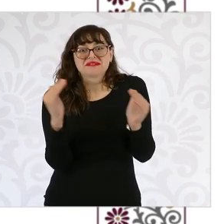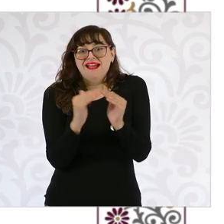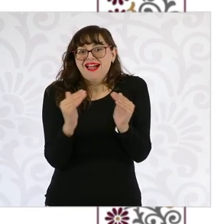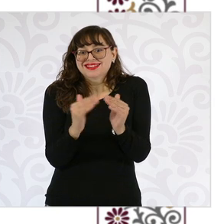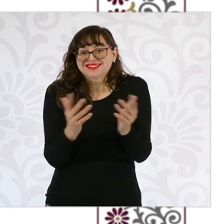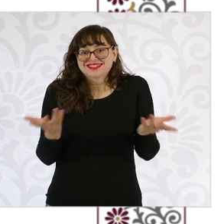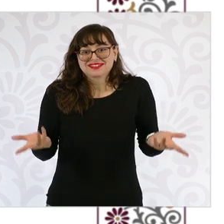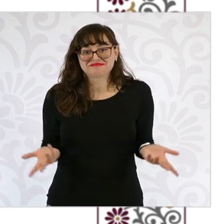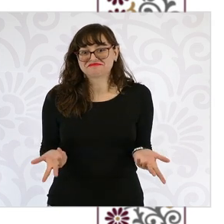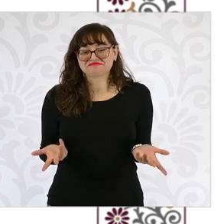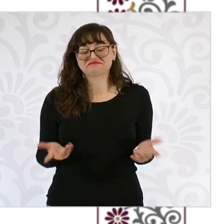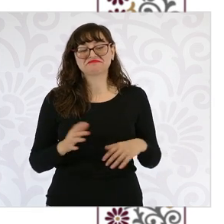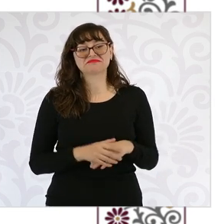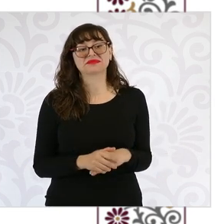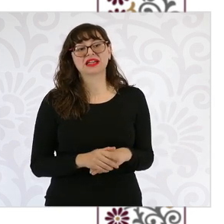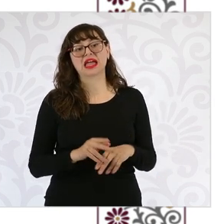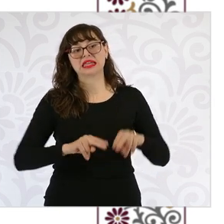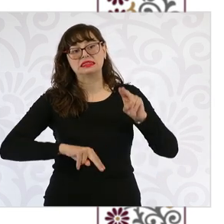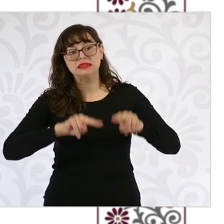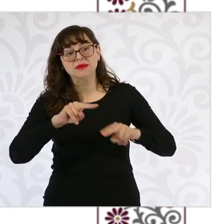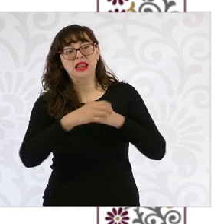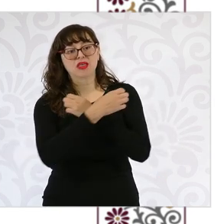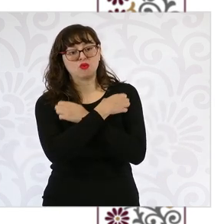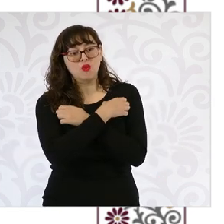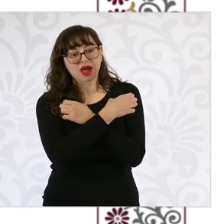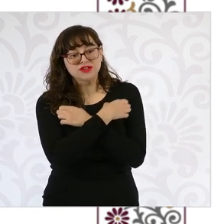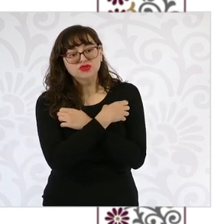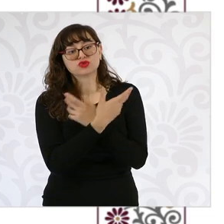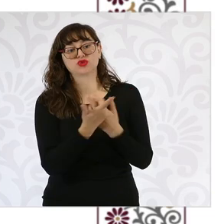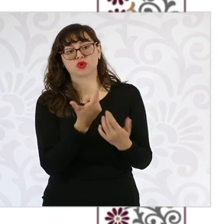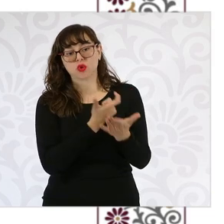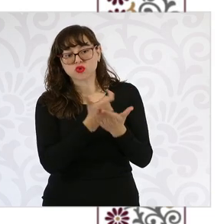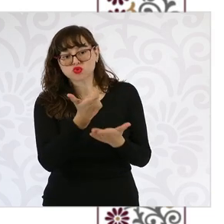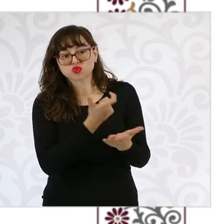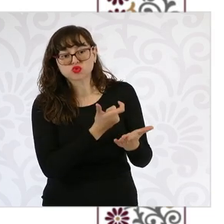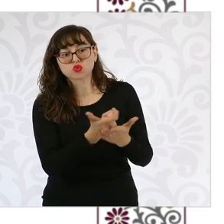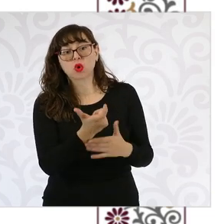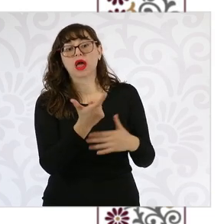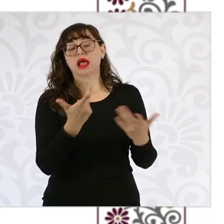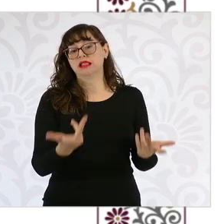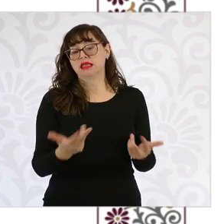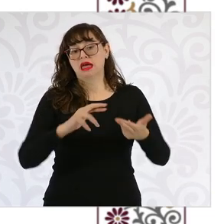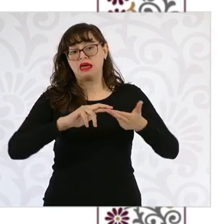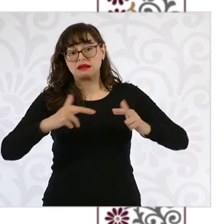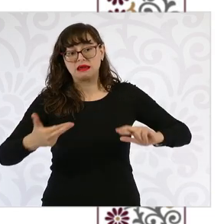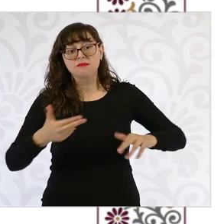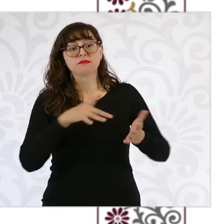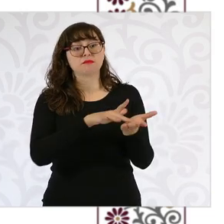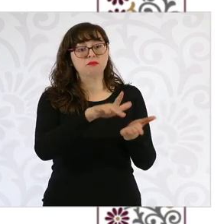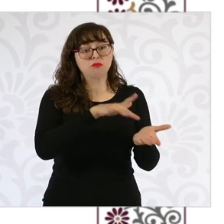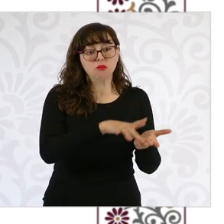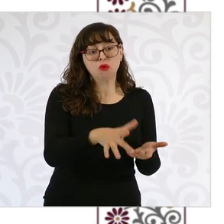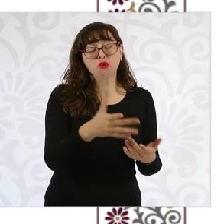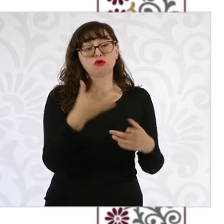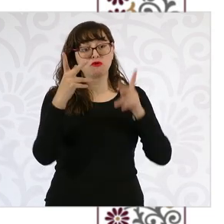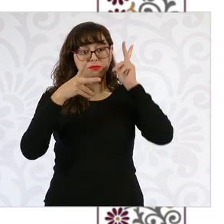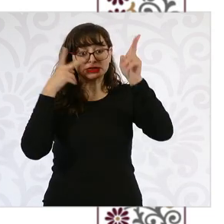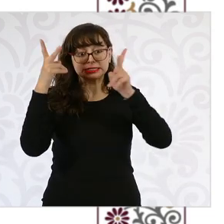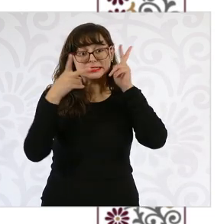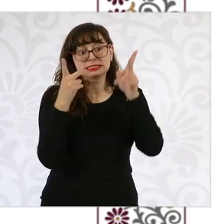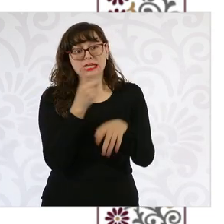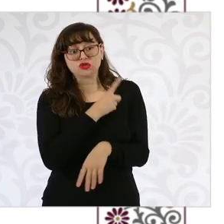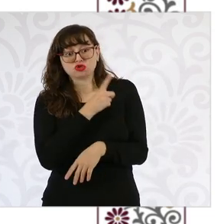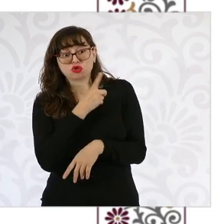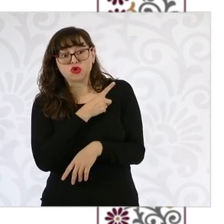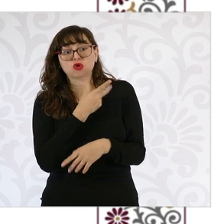educación, qué nivel educativo tienen, el ingreso económico, las relaciones familiares y red de apoyo, si la familia los visita, si están